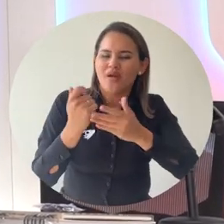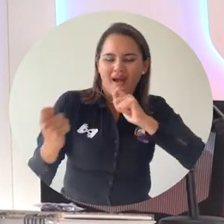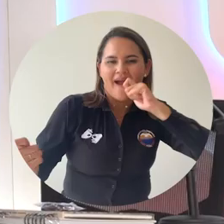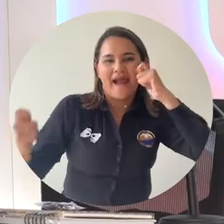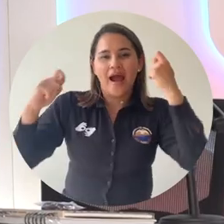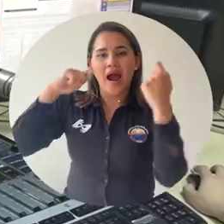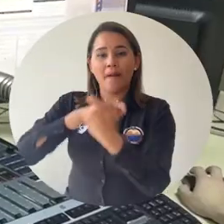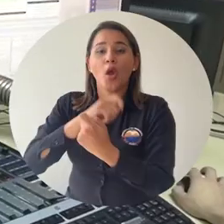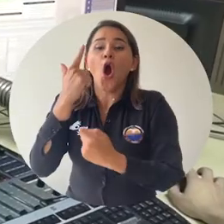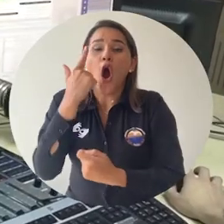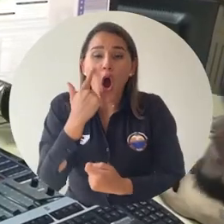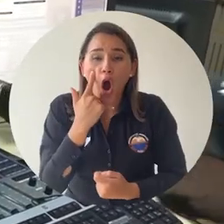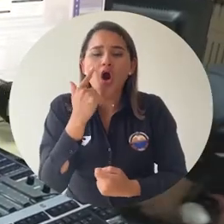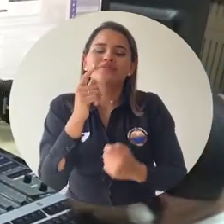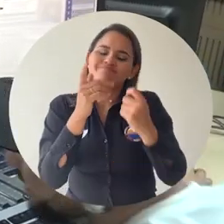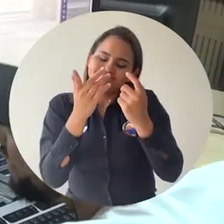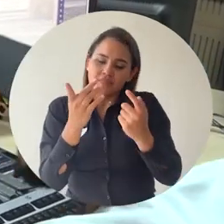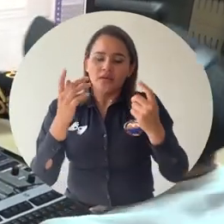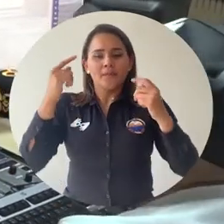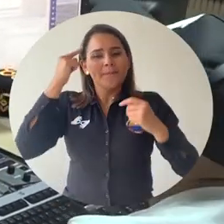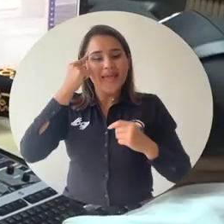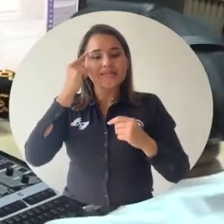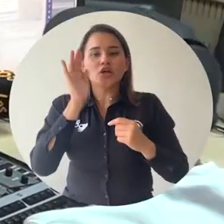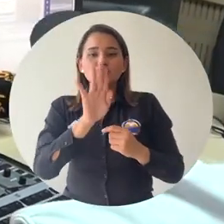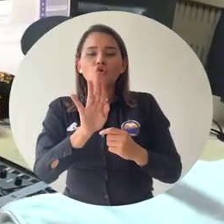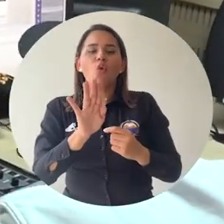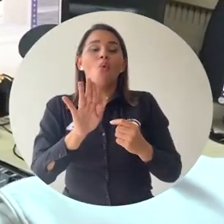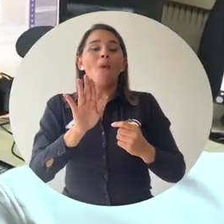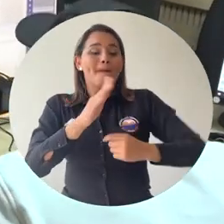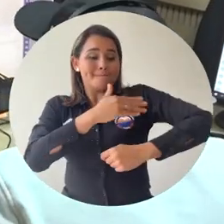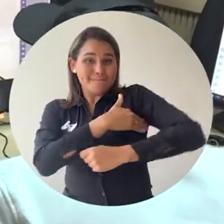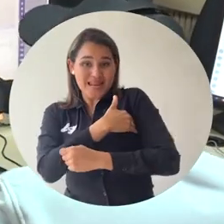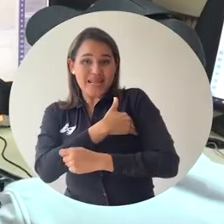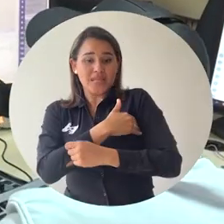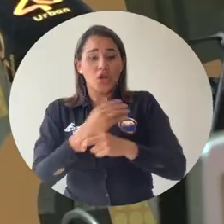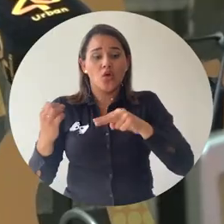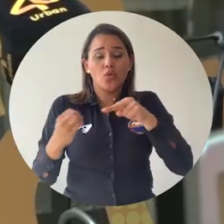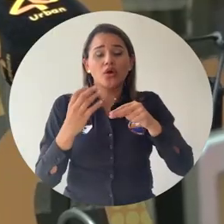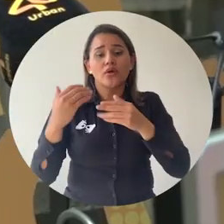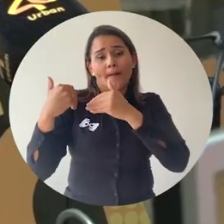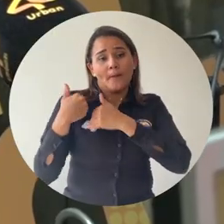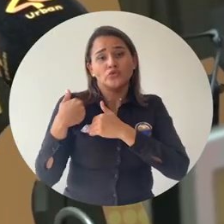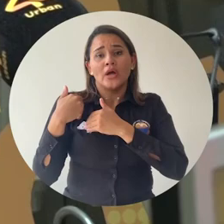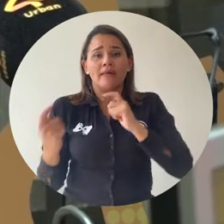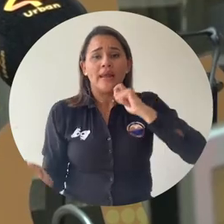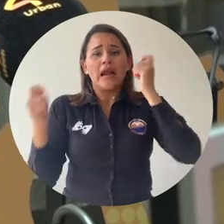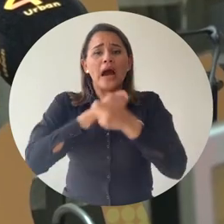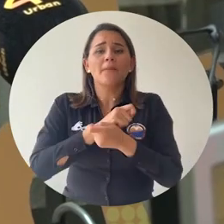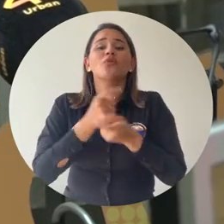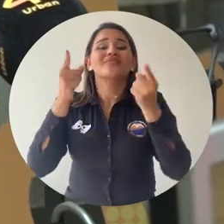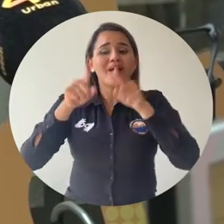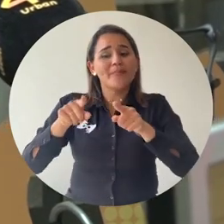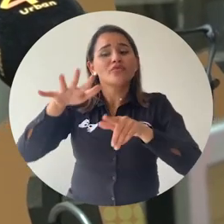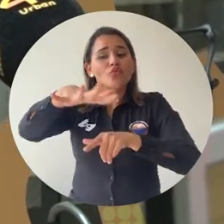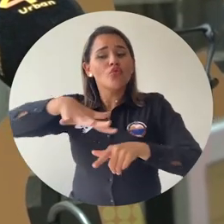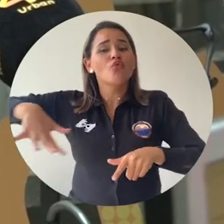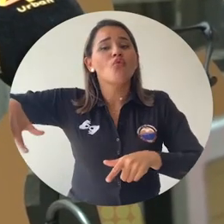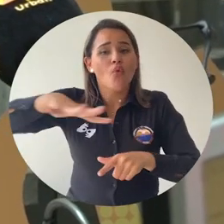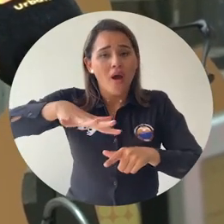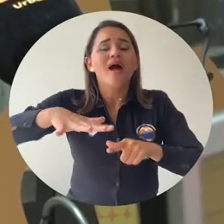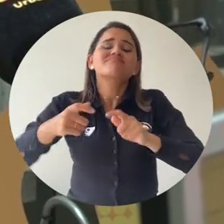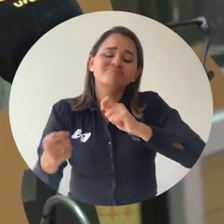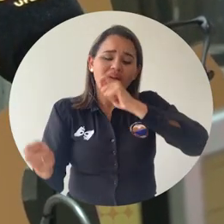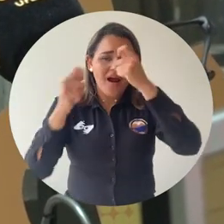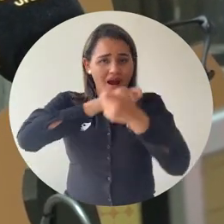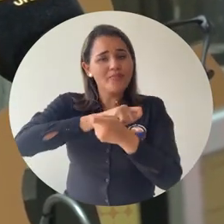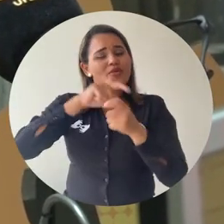país, que no sean cambios dirigidos desde el Ministerio de Educación, sino que sean cambios que surjan desde las regiones. Y le hemos dicho también al gobierno que existe la